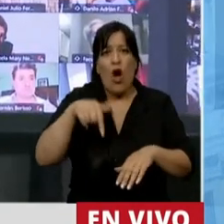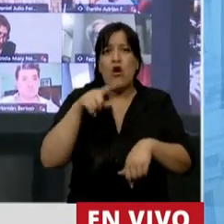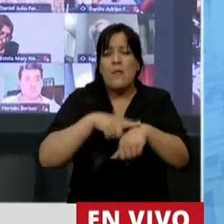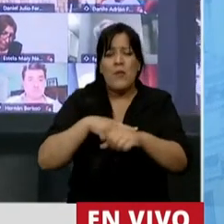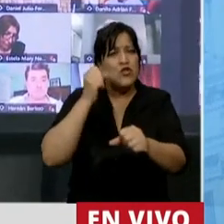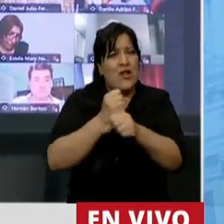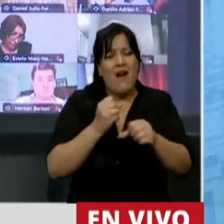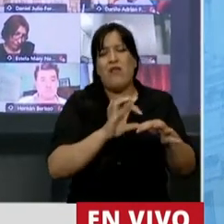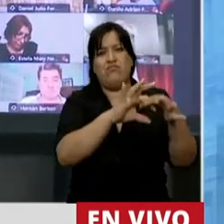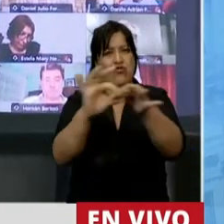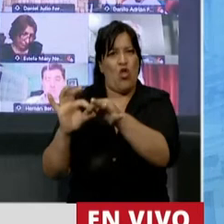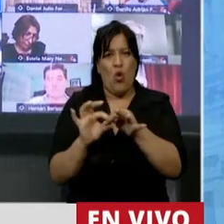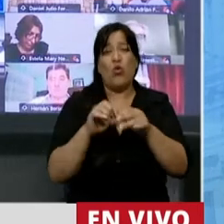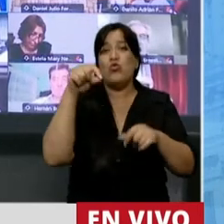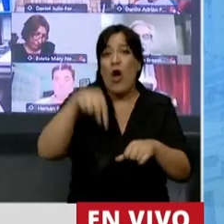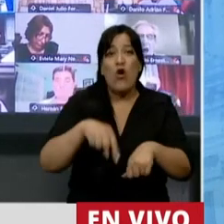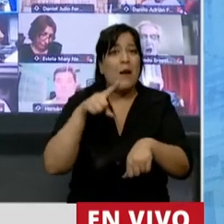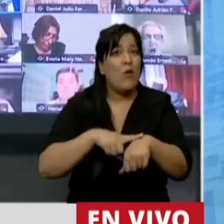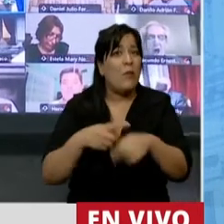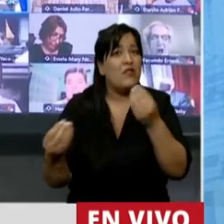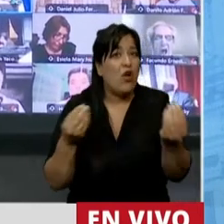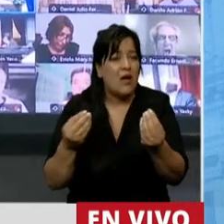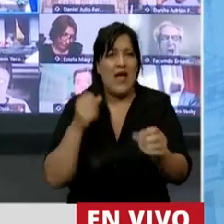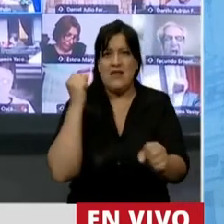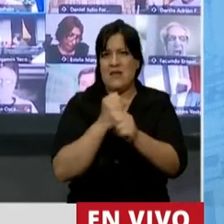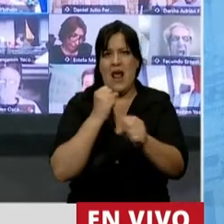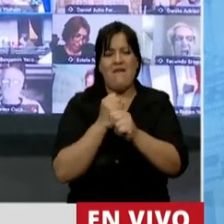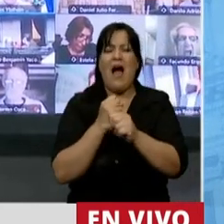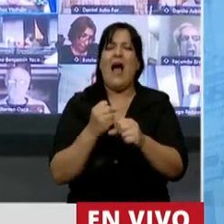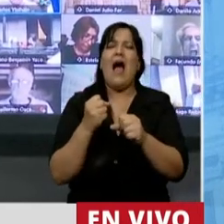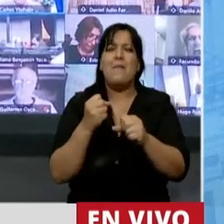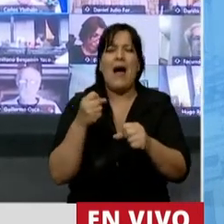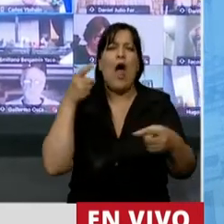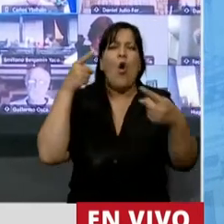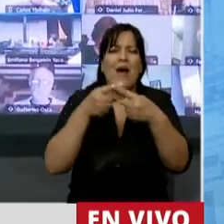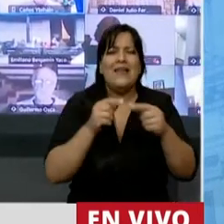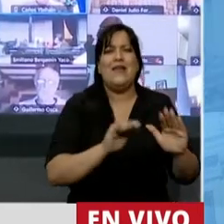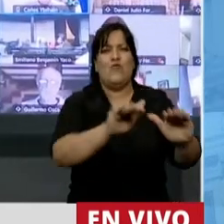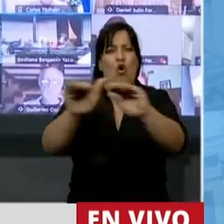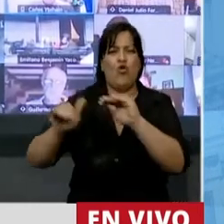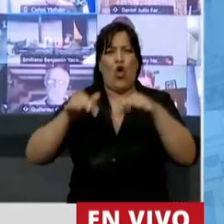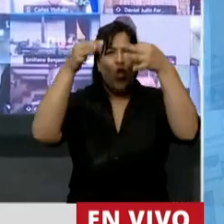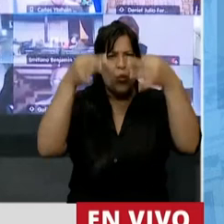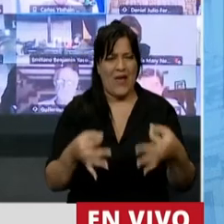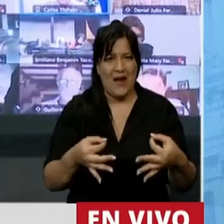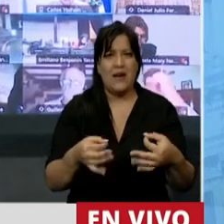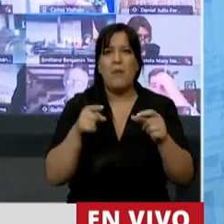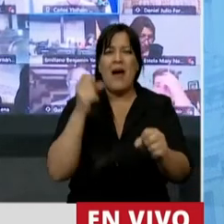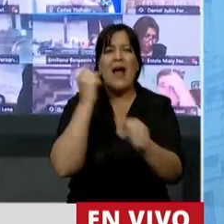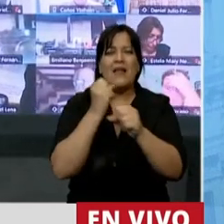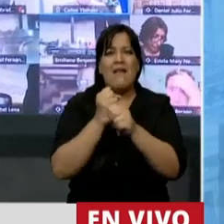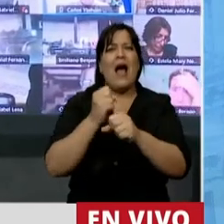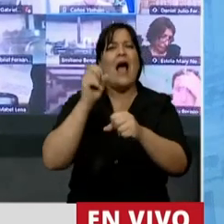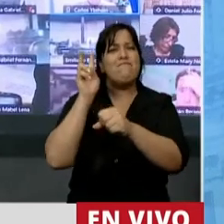de trabajar unidos. Es el momento de trabajar por el bien común. Es hora de trabajar por nuestro